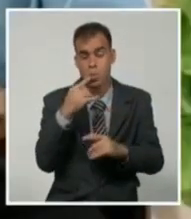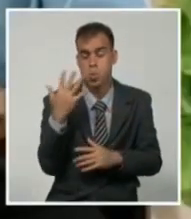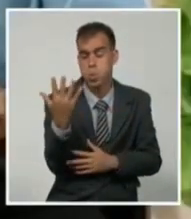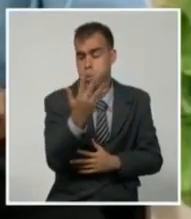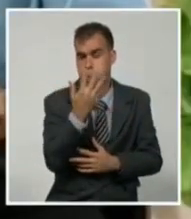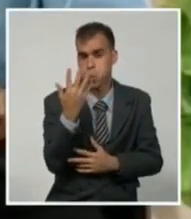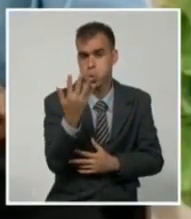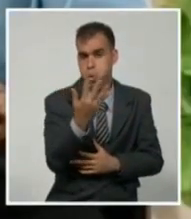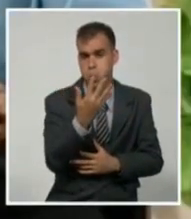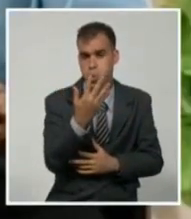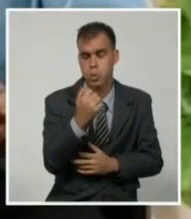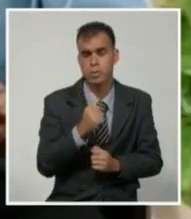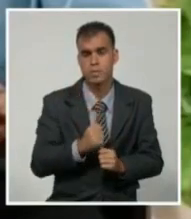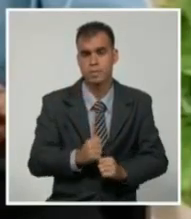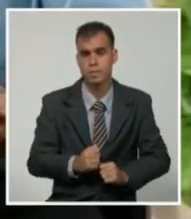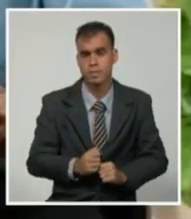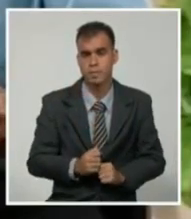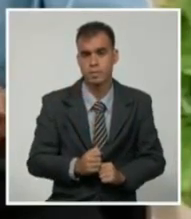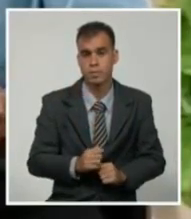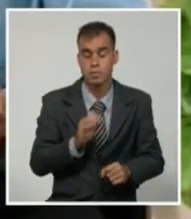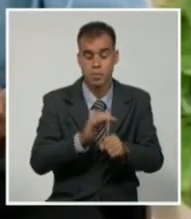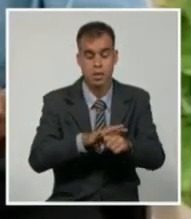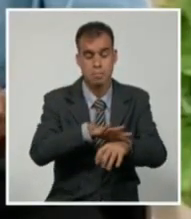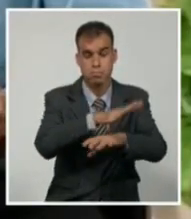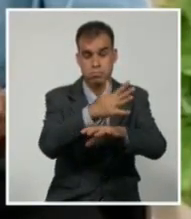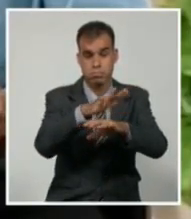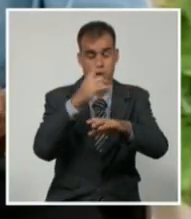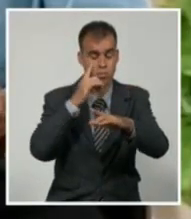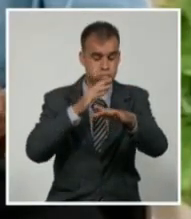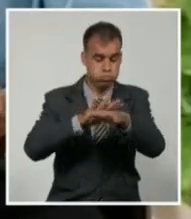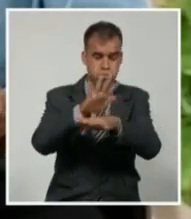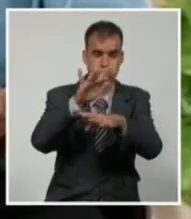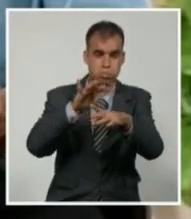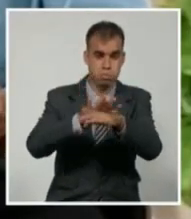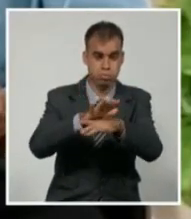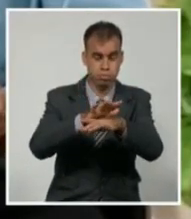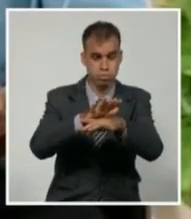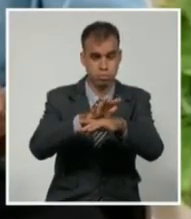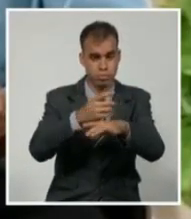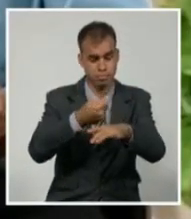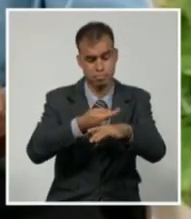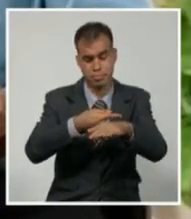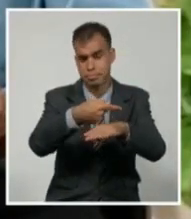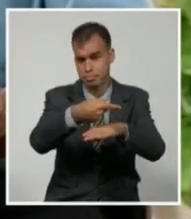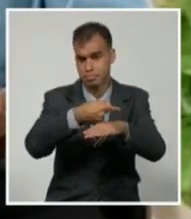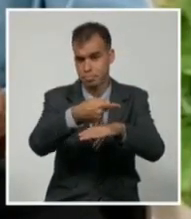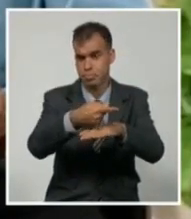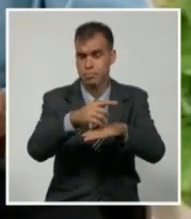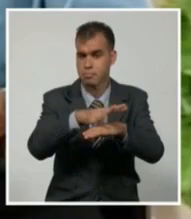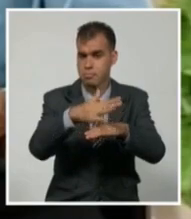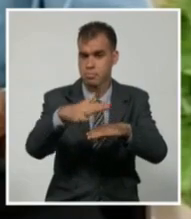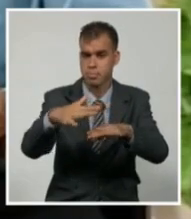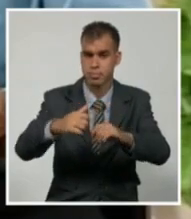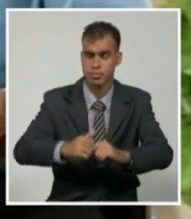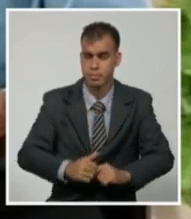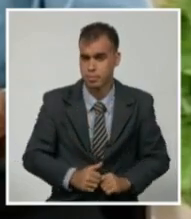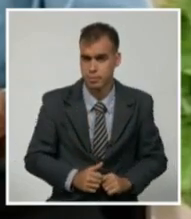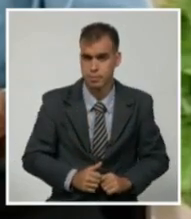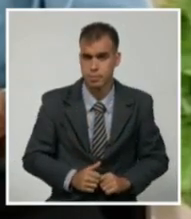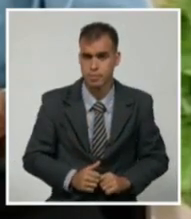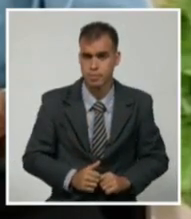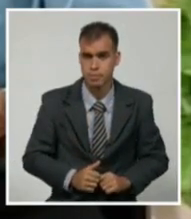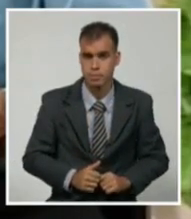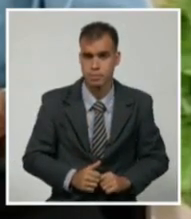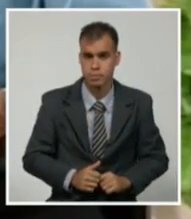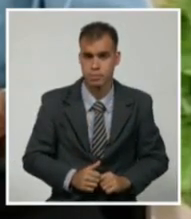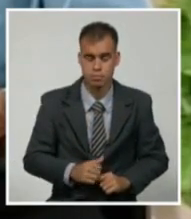y algunas marejadas en esa zona costera de la provincia de Granma. Desde la jornada anterior, cuando al